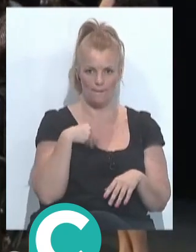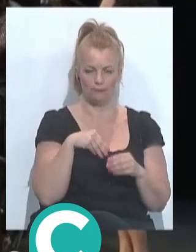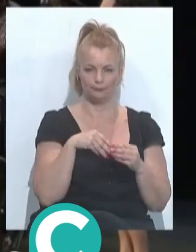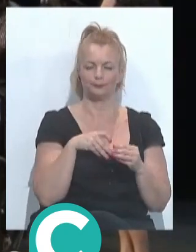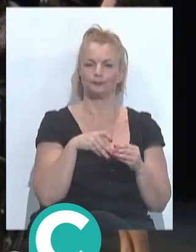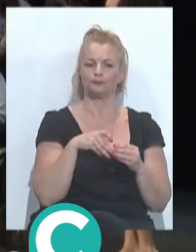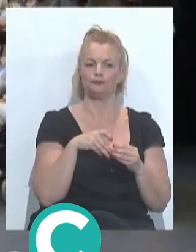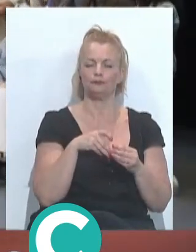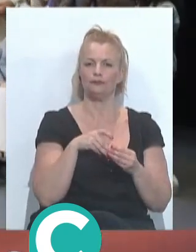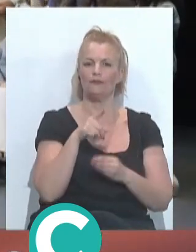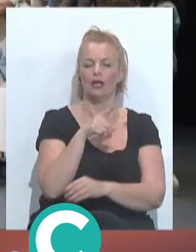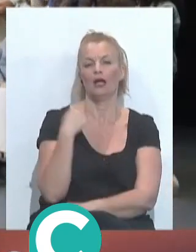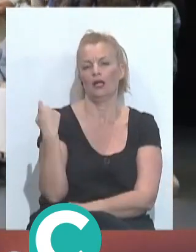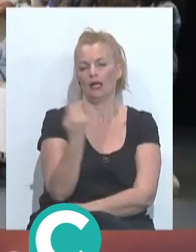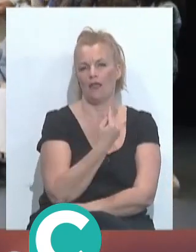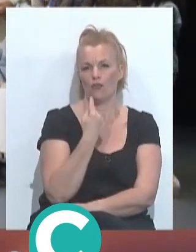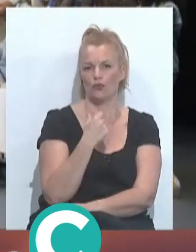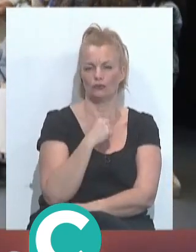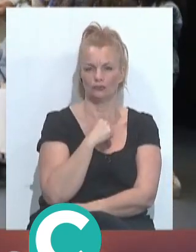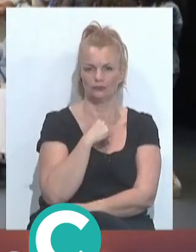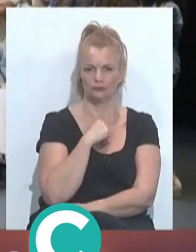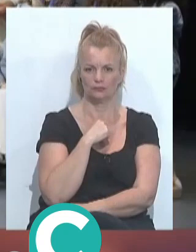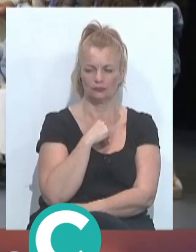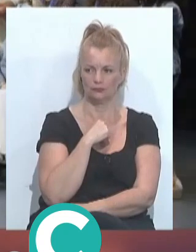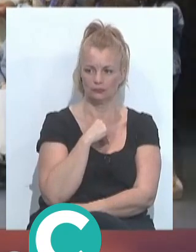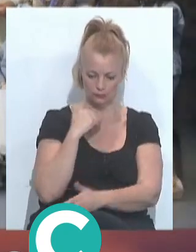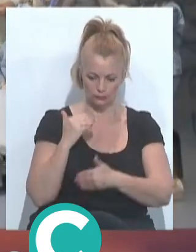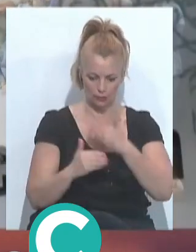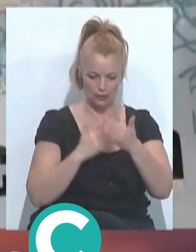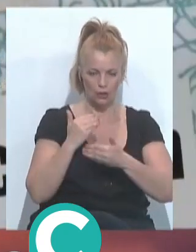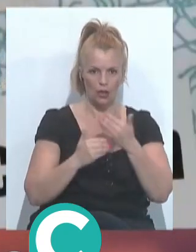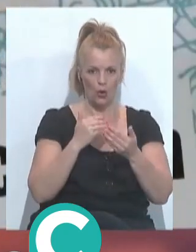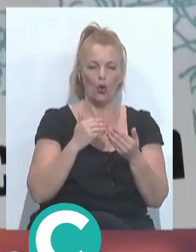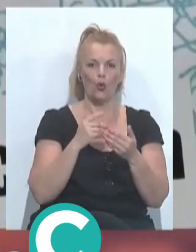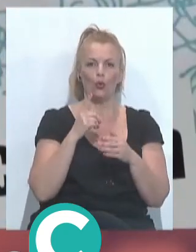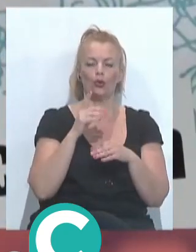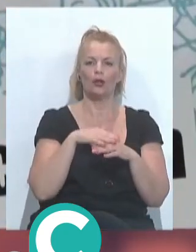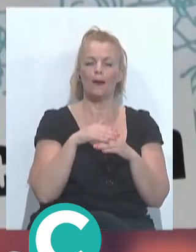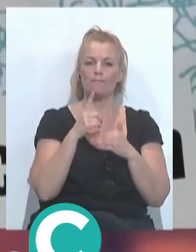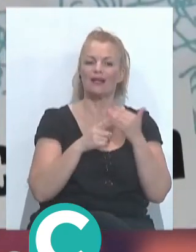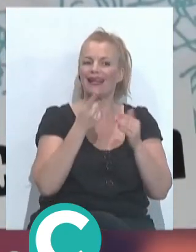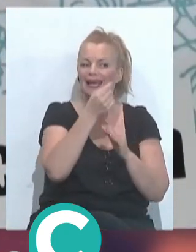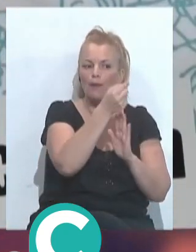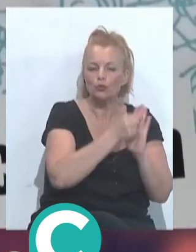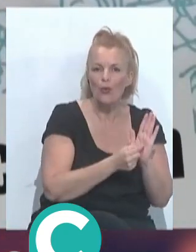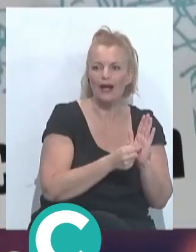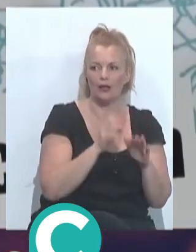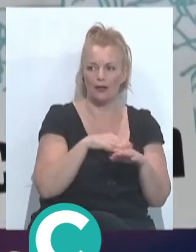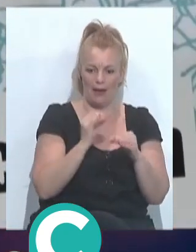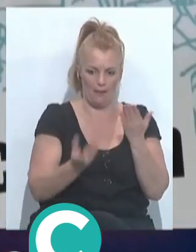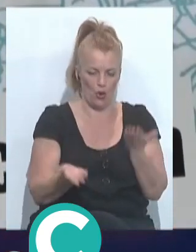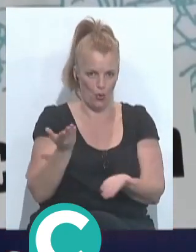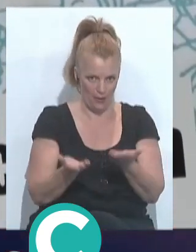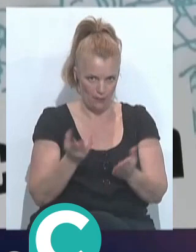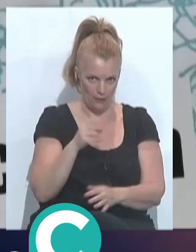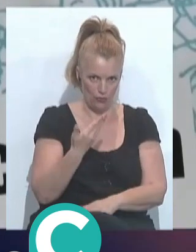sé si eso ya cada uno tiene, bueno, cada jurado... Llevar tu registro. Tu registro, para saber tú qué has puntuado a la hora de comparar.